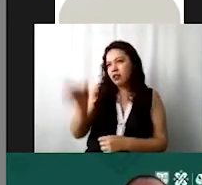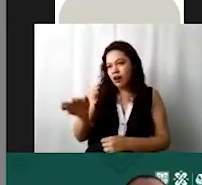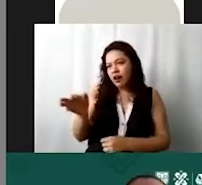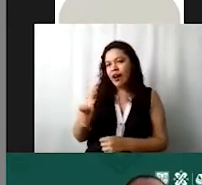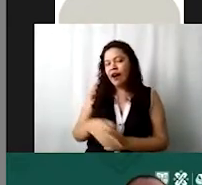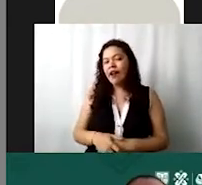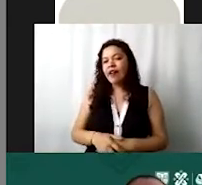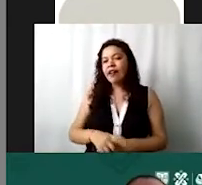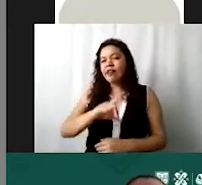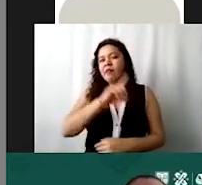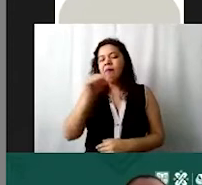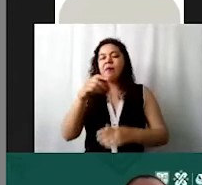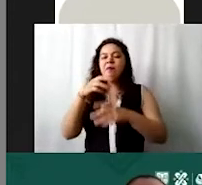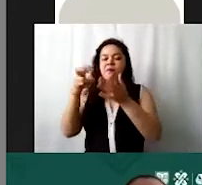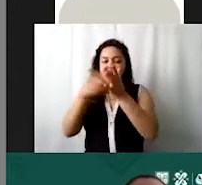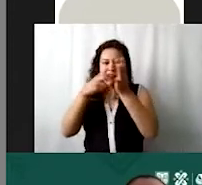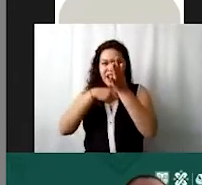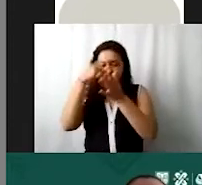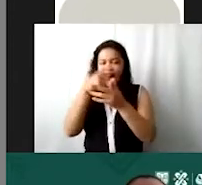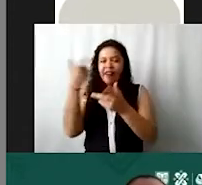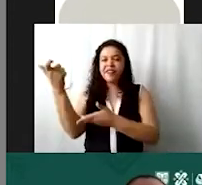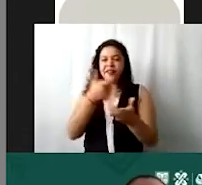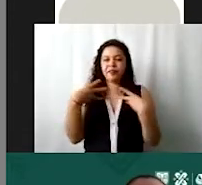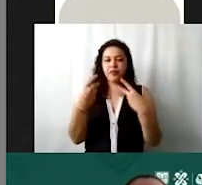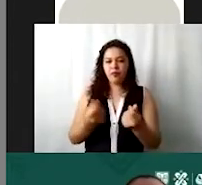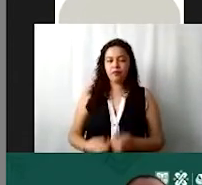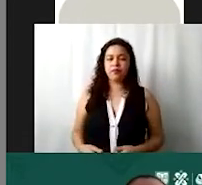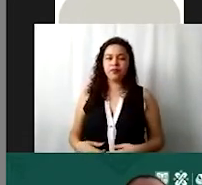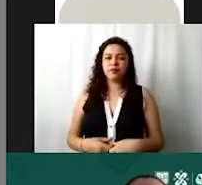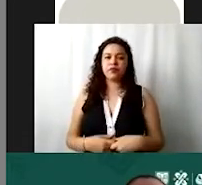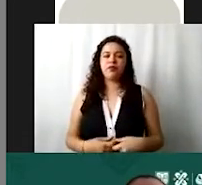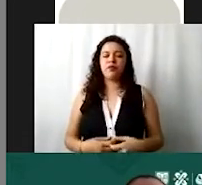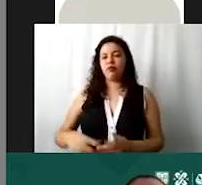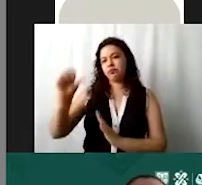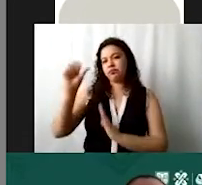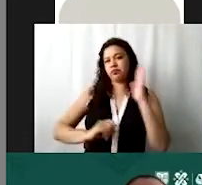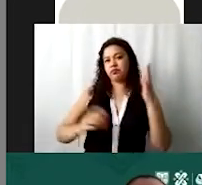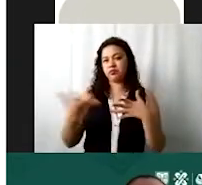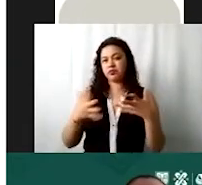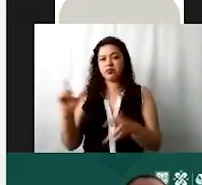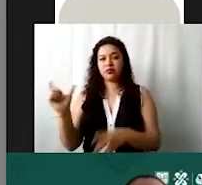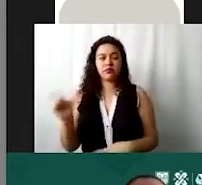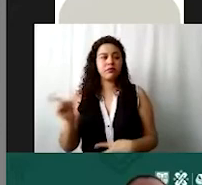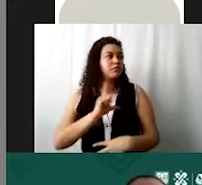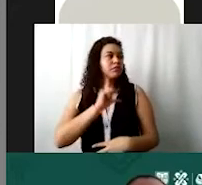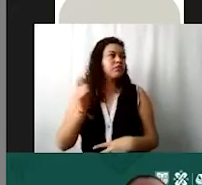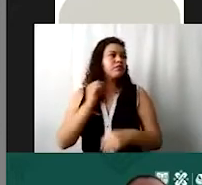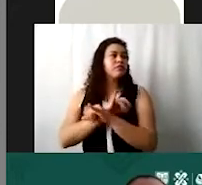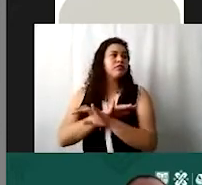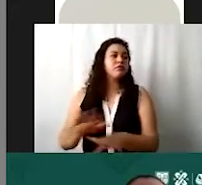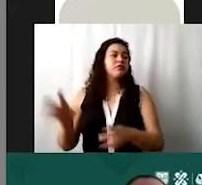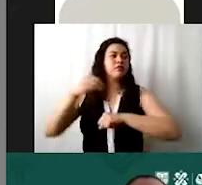y modificación al presupuesto. Y aquí ponen el mes estimado y agregamos la inversión.